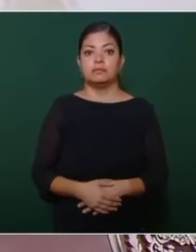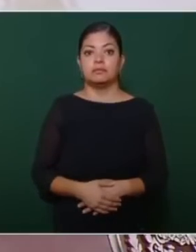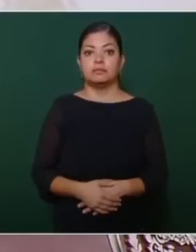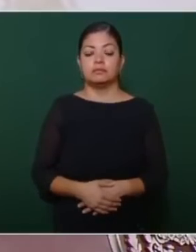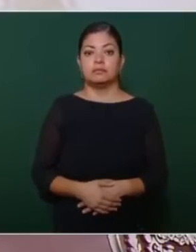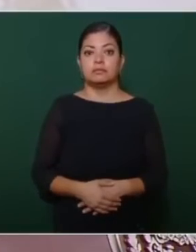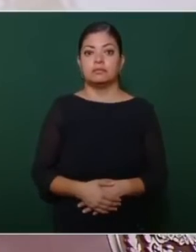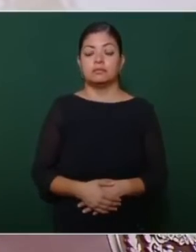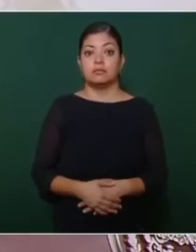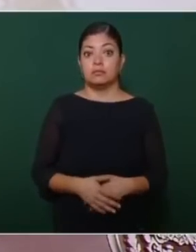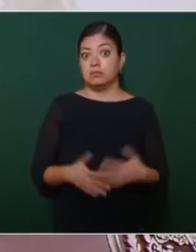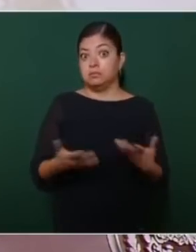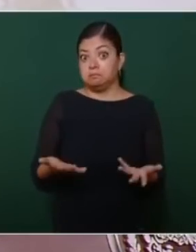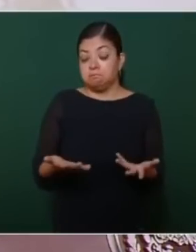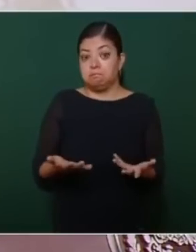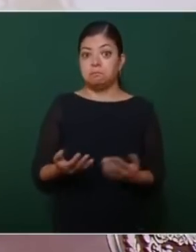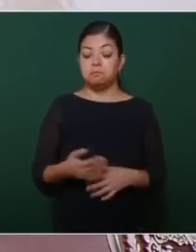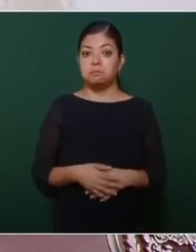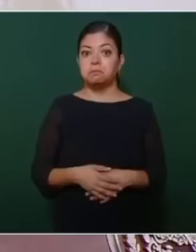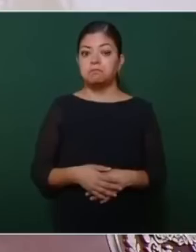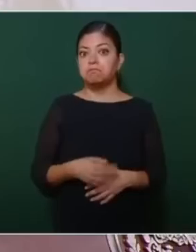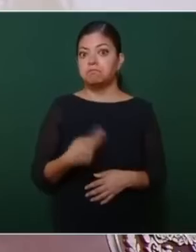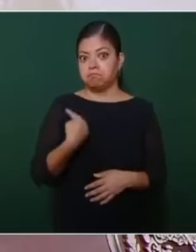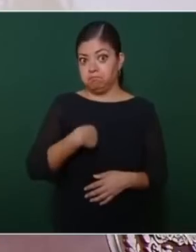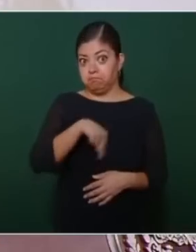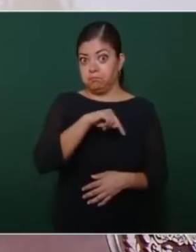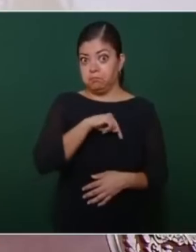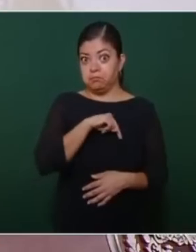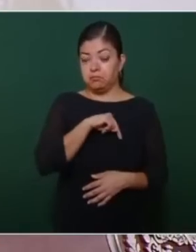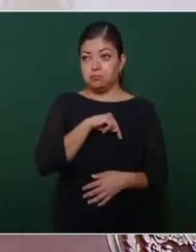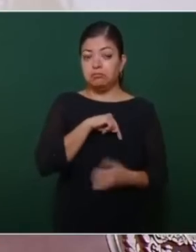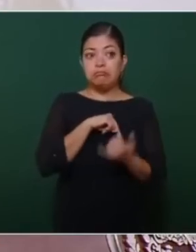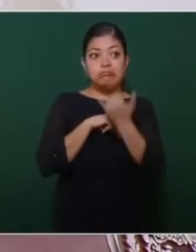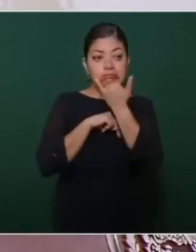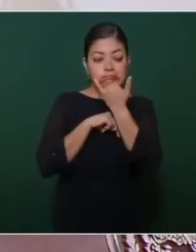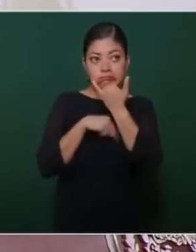Y nosotros dijimos que no estábamos de acuerdo.